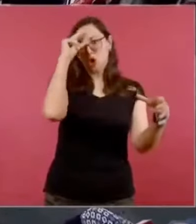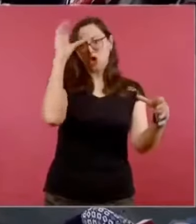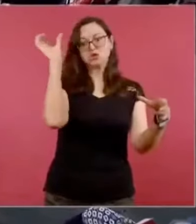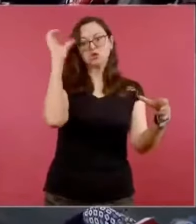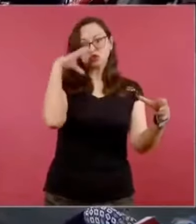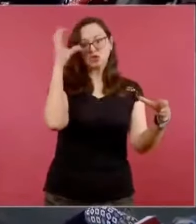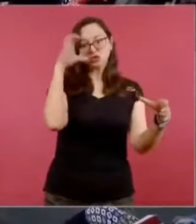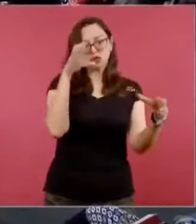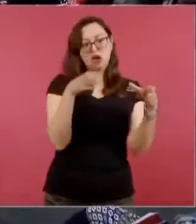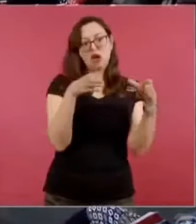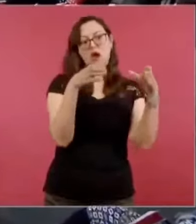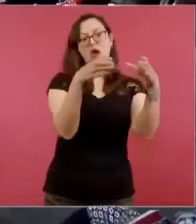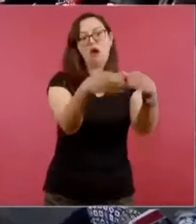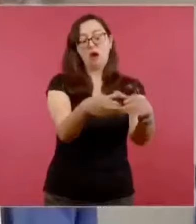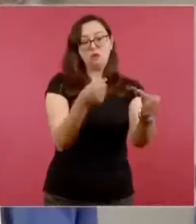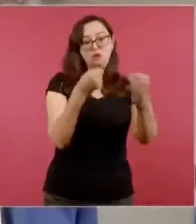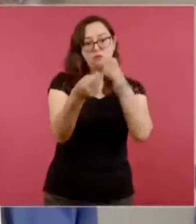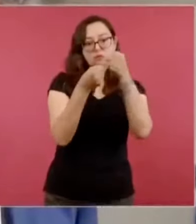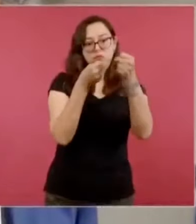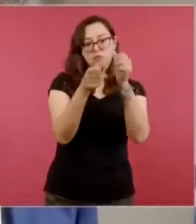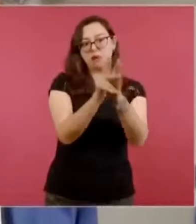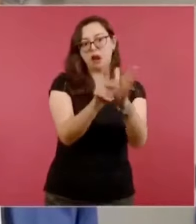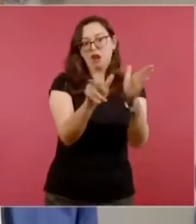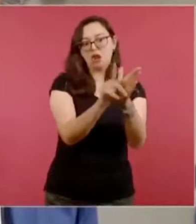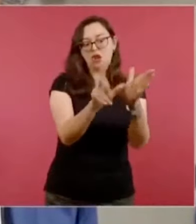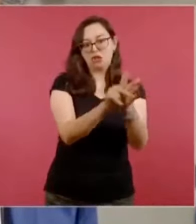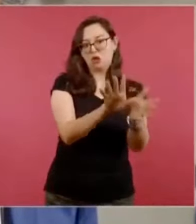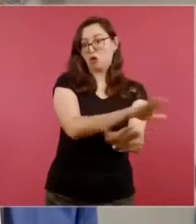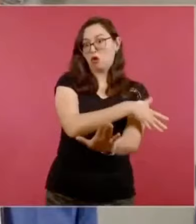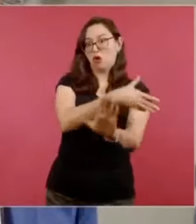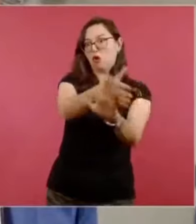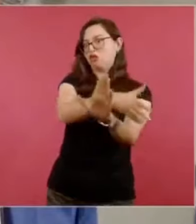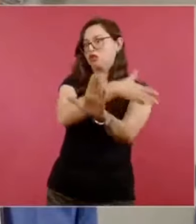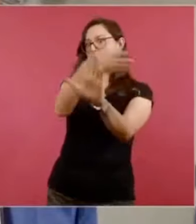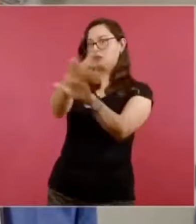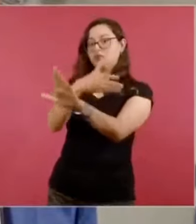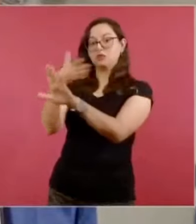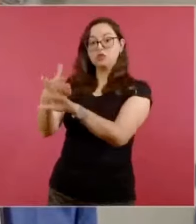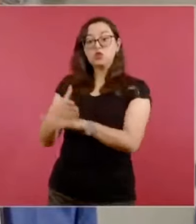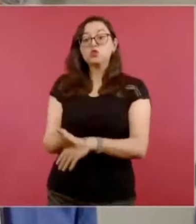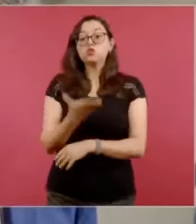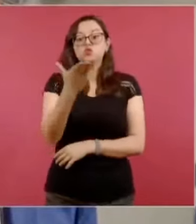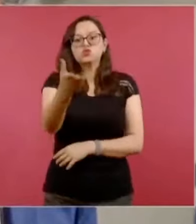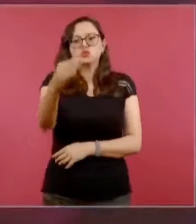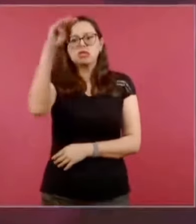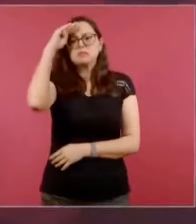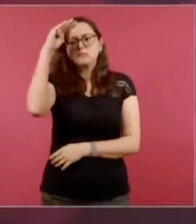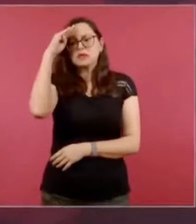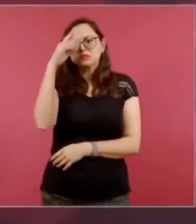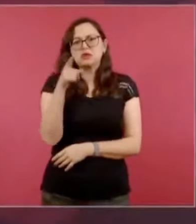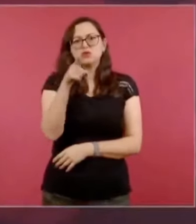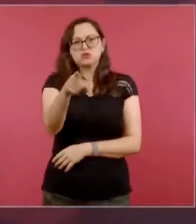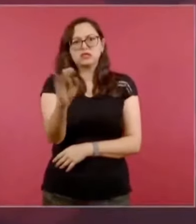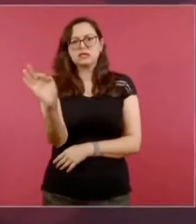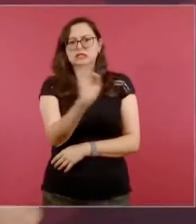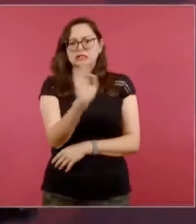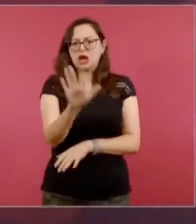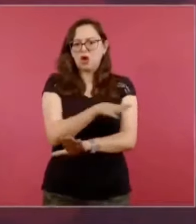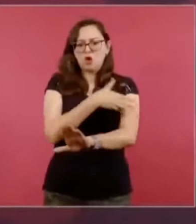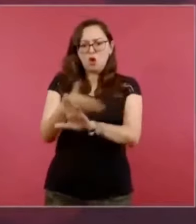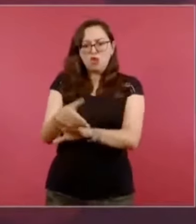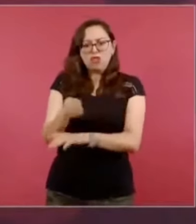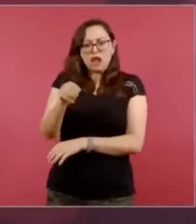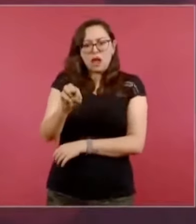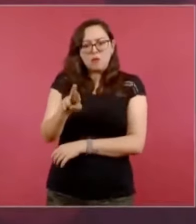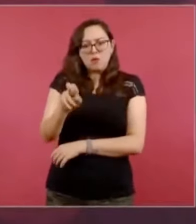¿usted no considera que con lo que ha hecho ha afectado a su propio partido? No, no, no, porque